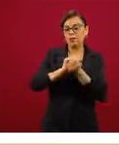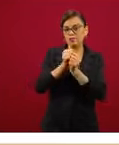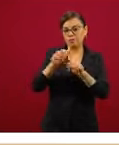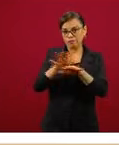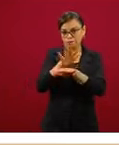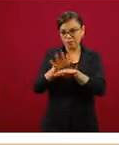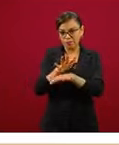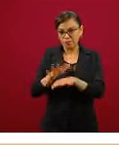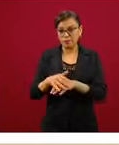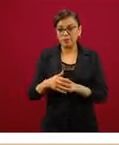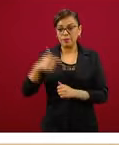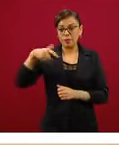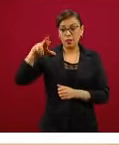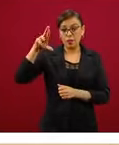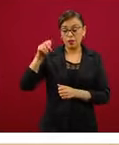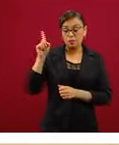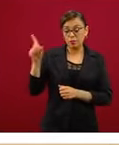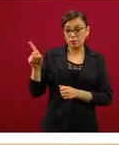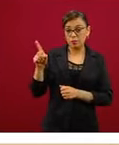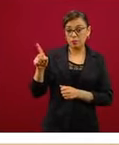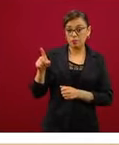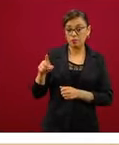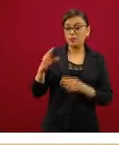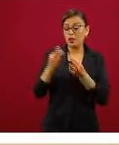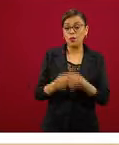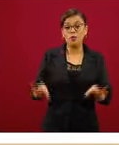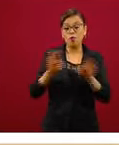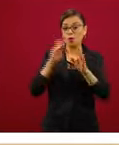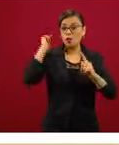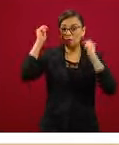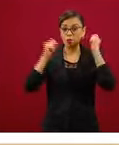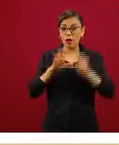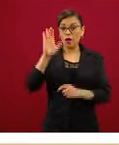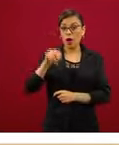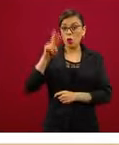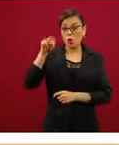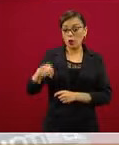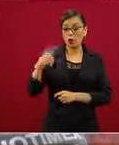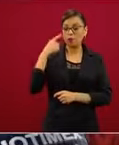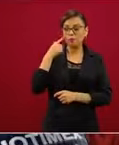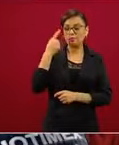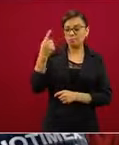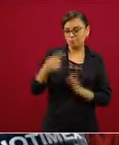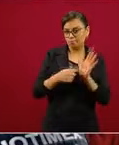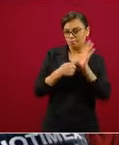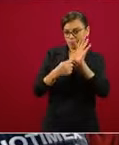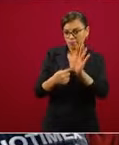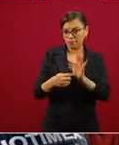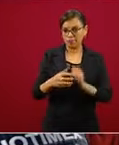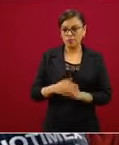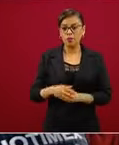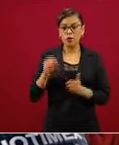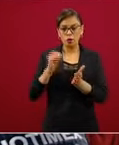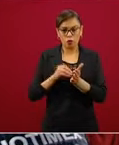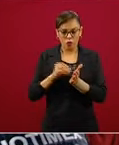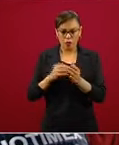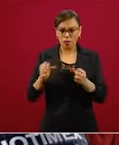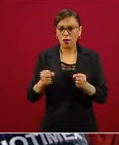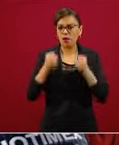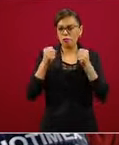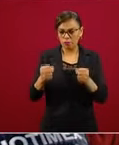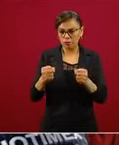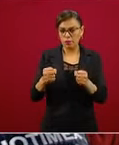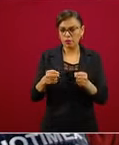Cancún, uno de nuestros sitios turísticos más importantes, vemos que ya, aunque todavía existe intensidad de casos,